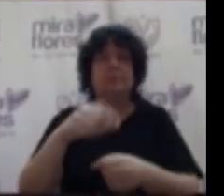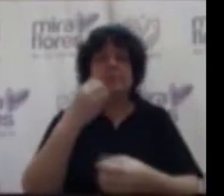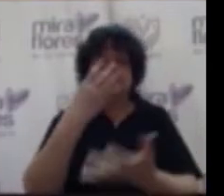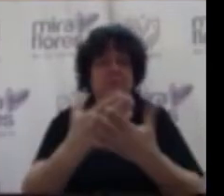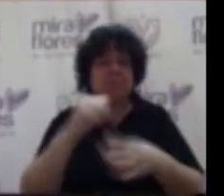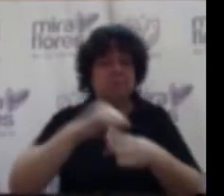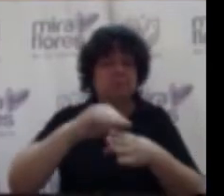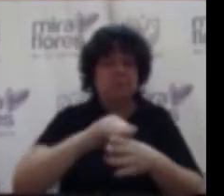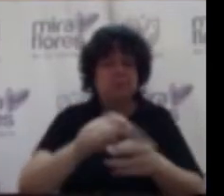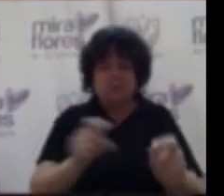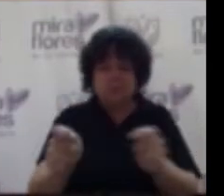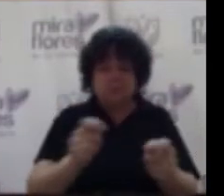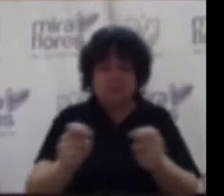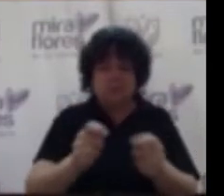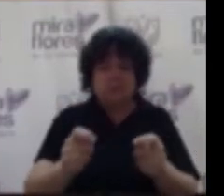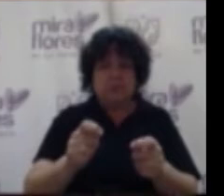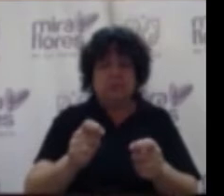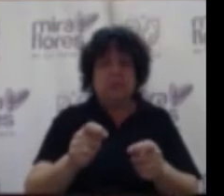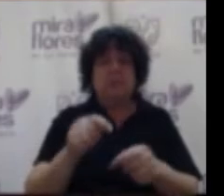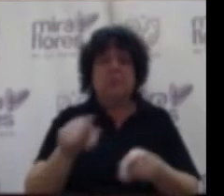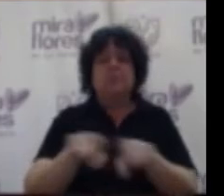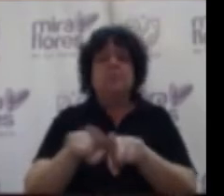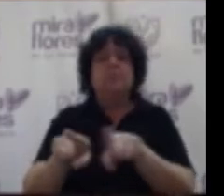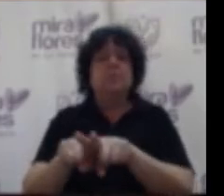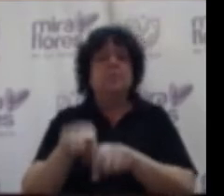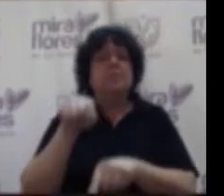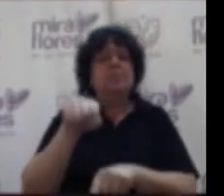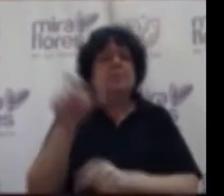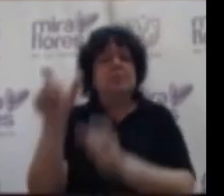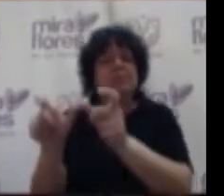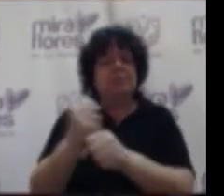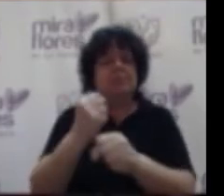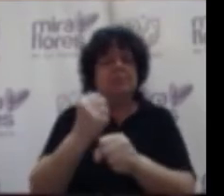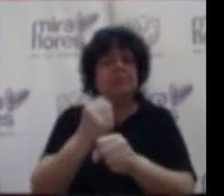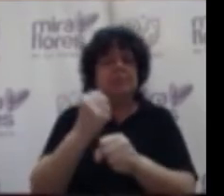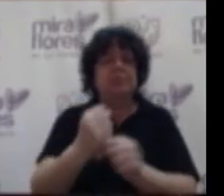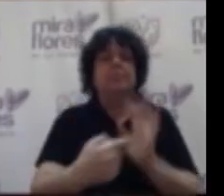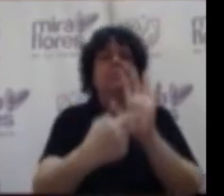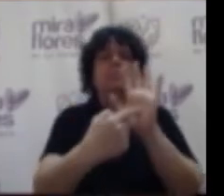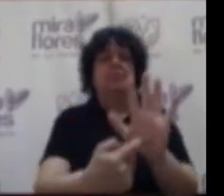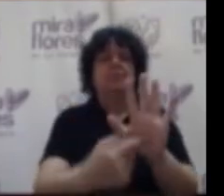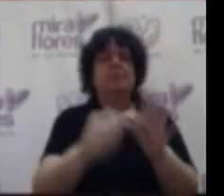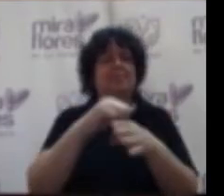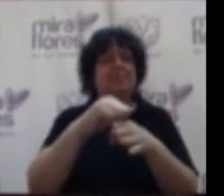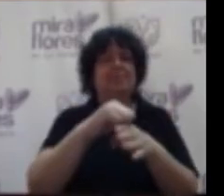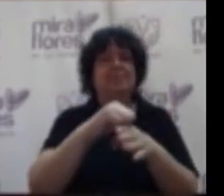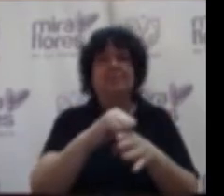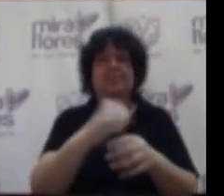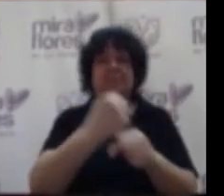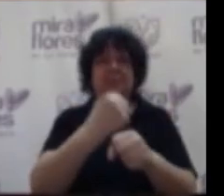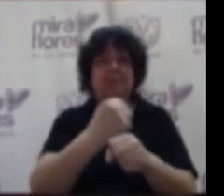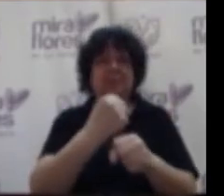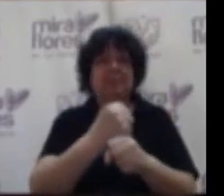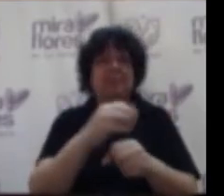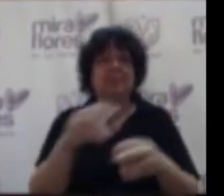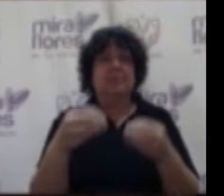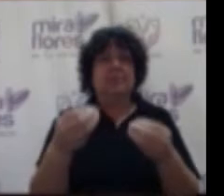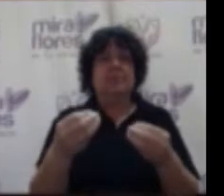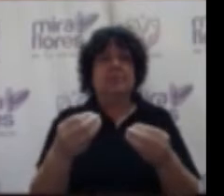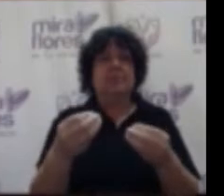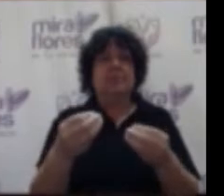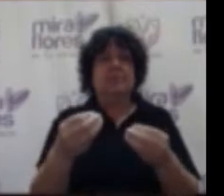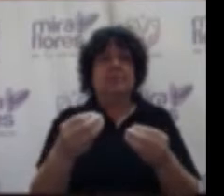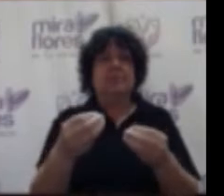práctica en la gestión misma y en también en aquellos funcionarios que presentaron las prácticas porque han sido